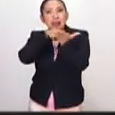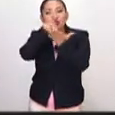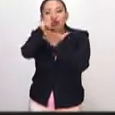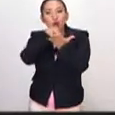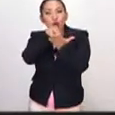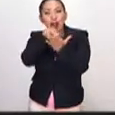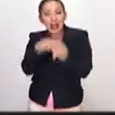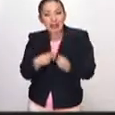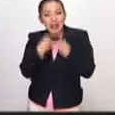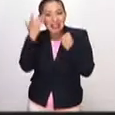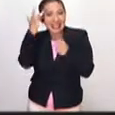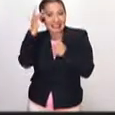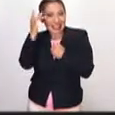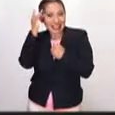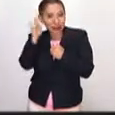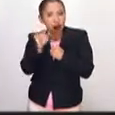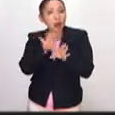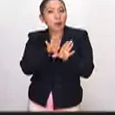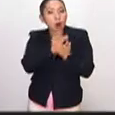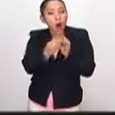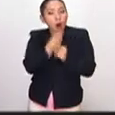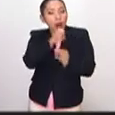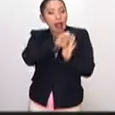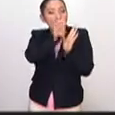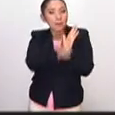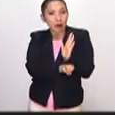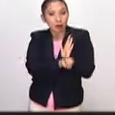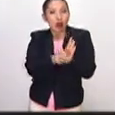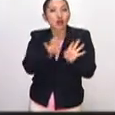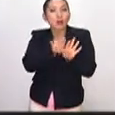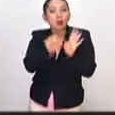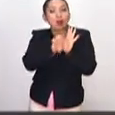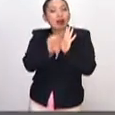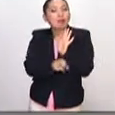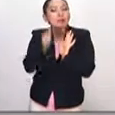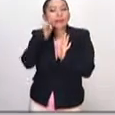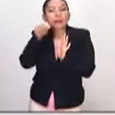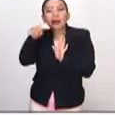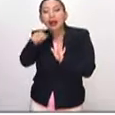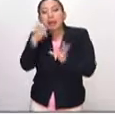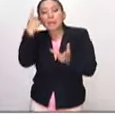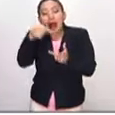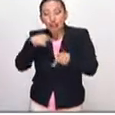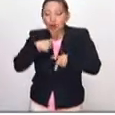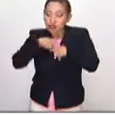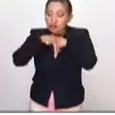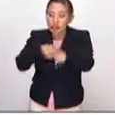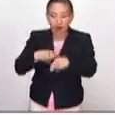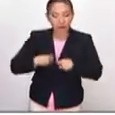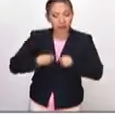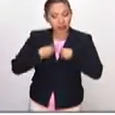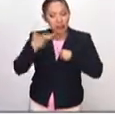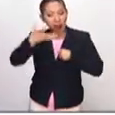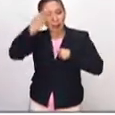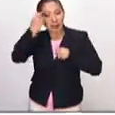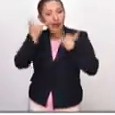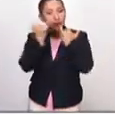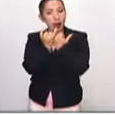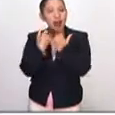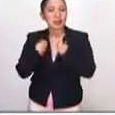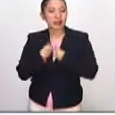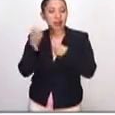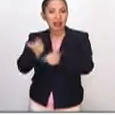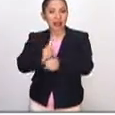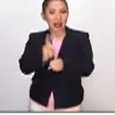vidas de los santos como motivos ejemplares, como modelos justamente para seguir, para imitar, para retomar en la vida cotidiana.